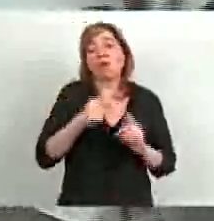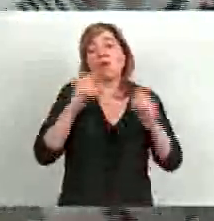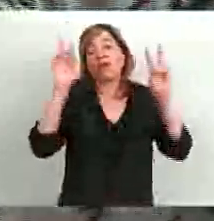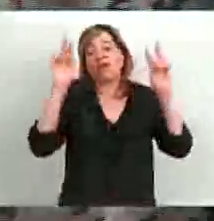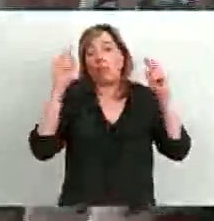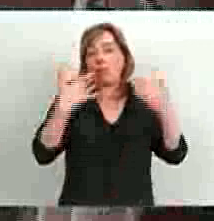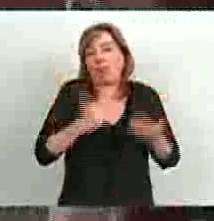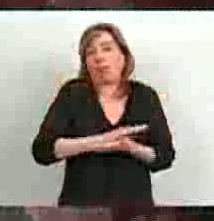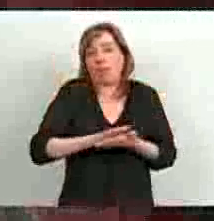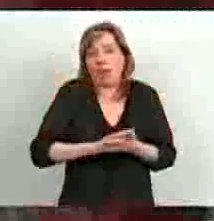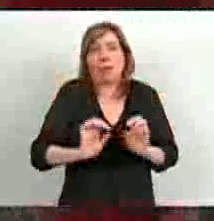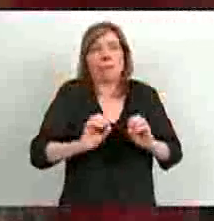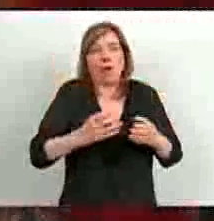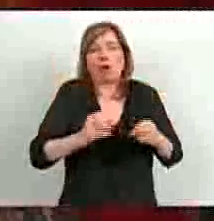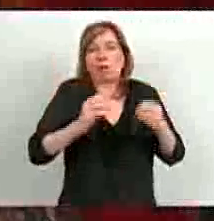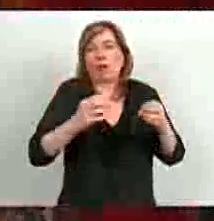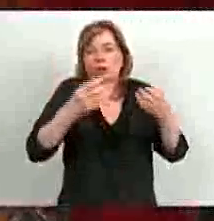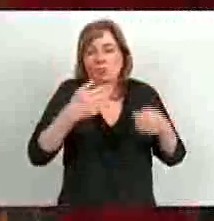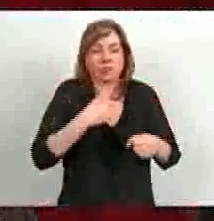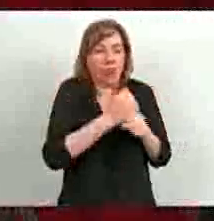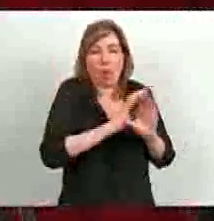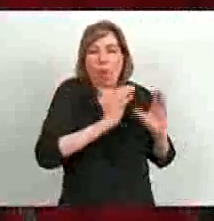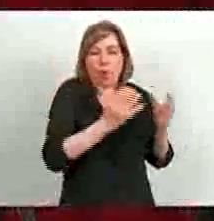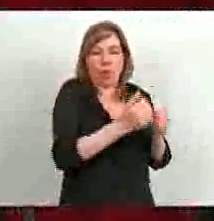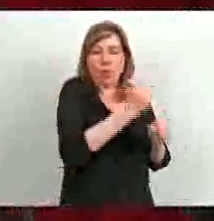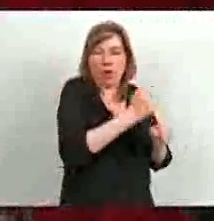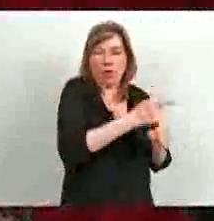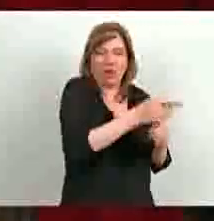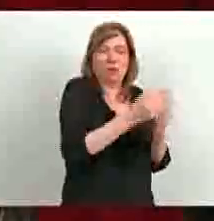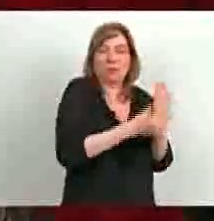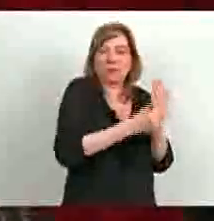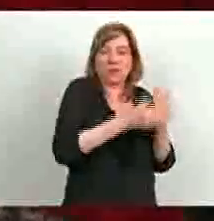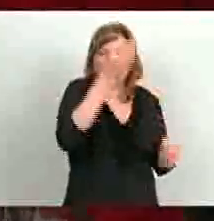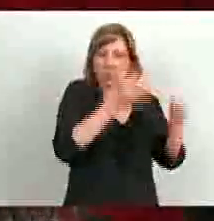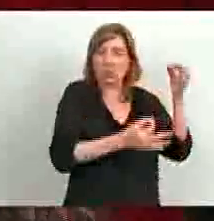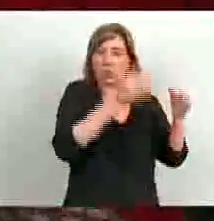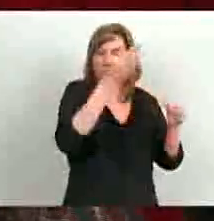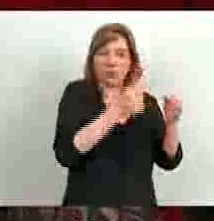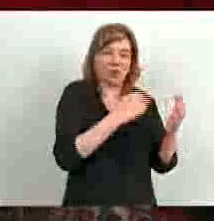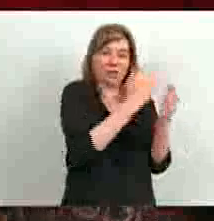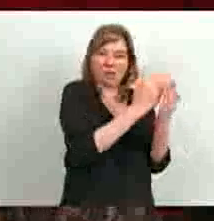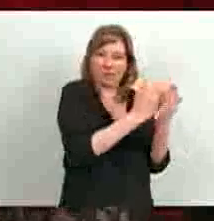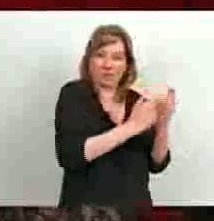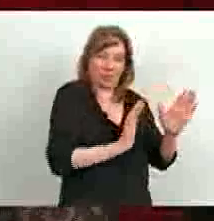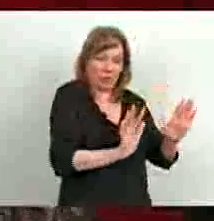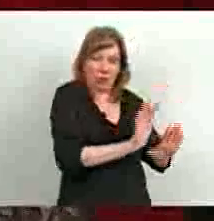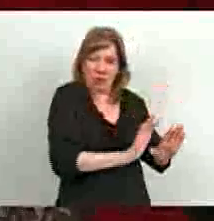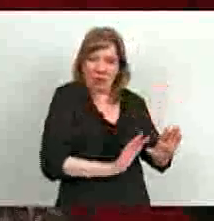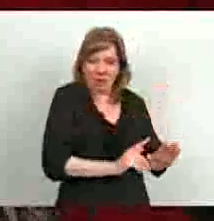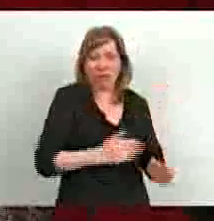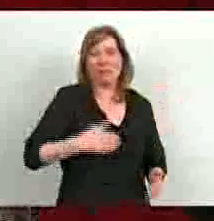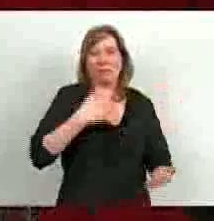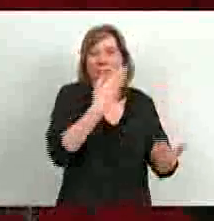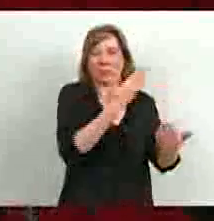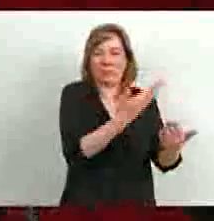corregibles y perfectibles, está trabajando conjuntamente el Ministerio de Justicia en el ordenamiento de todo lo que va a ser